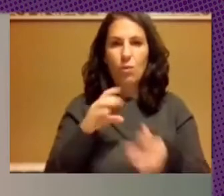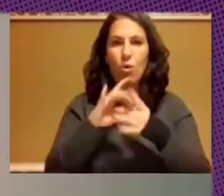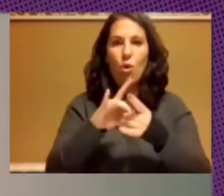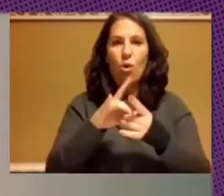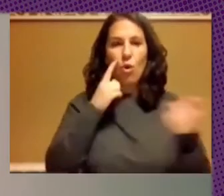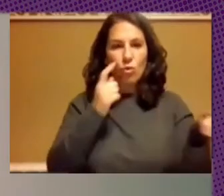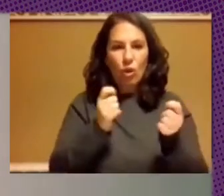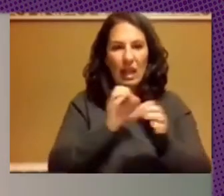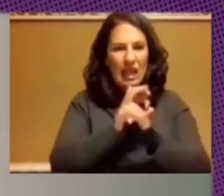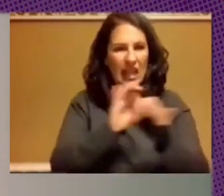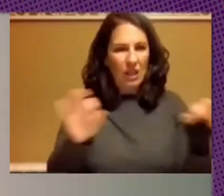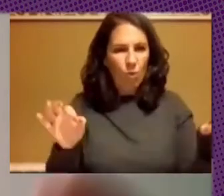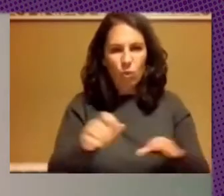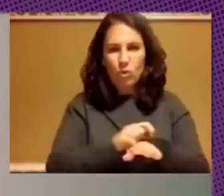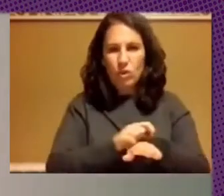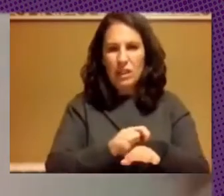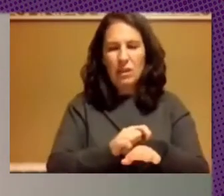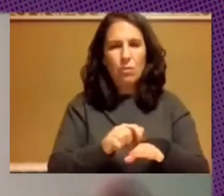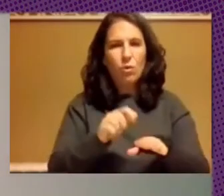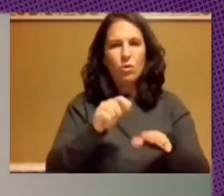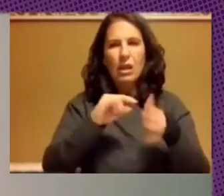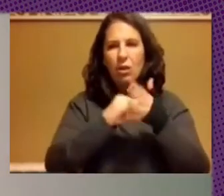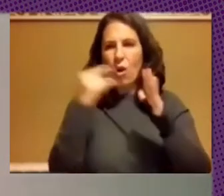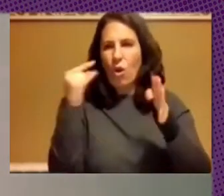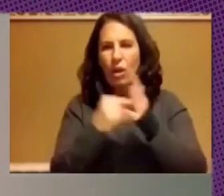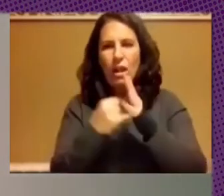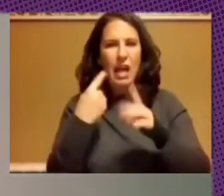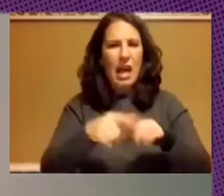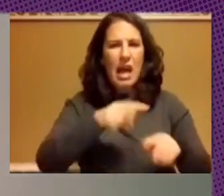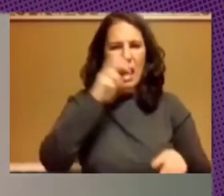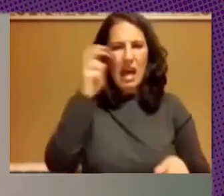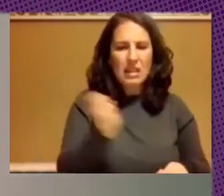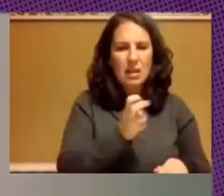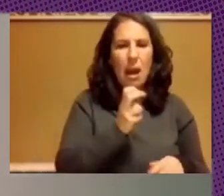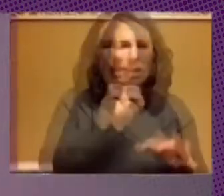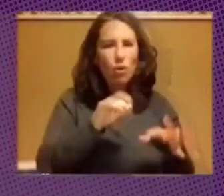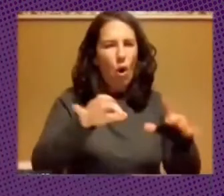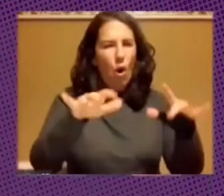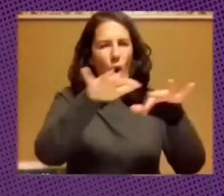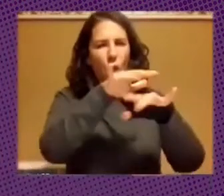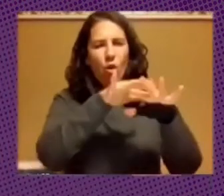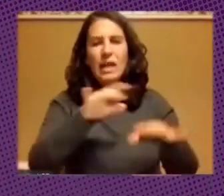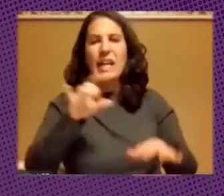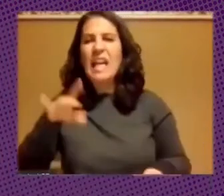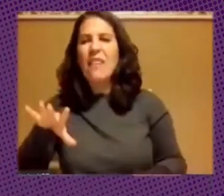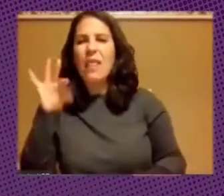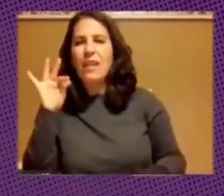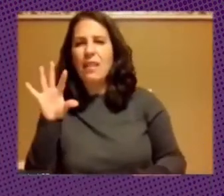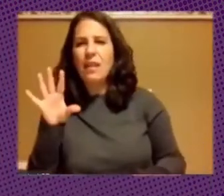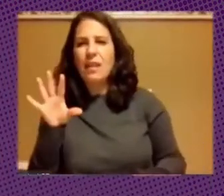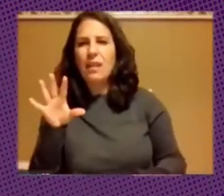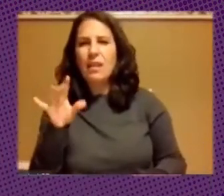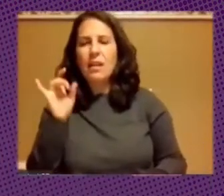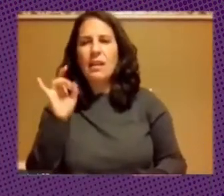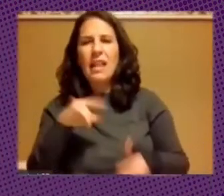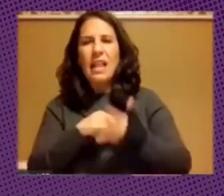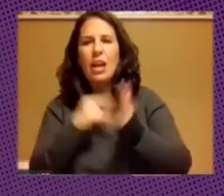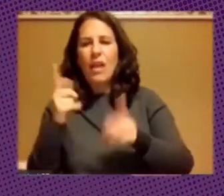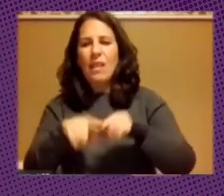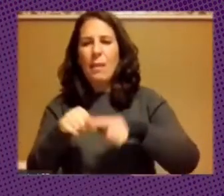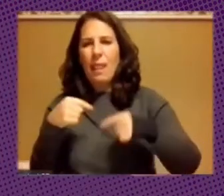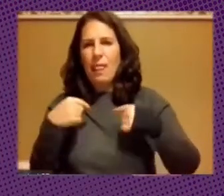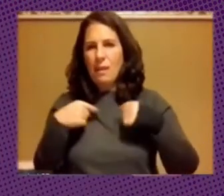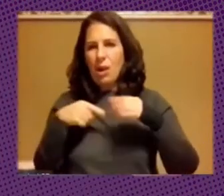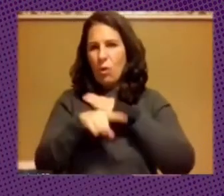tipo hacia dónde va cada una de las tecnologías los frameworks quién tiene la decisión o sea cómo esa tecnología depende de mí como